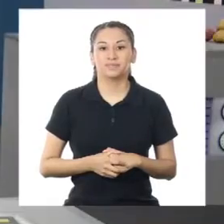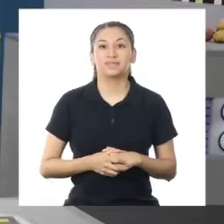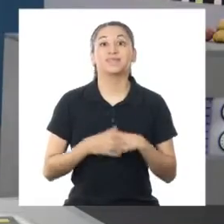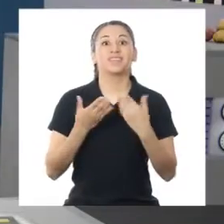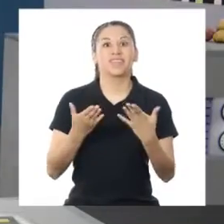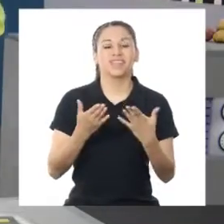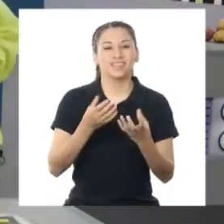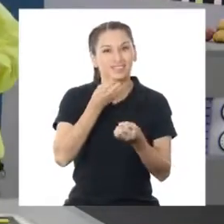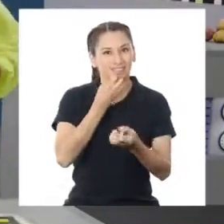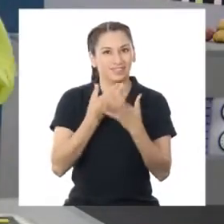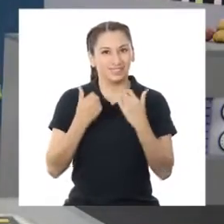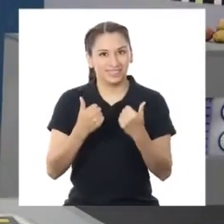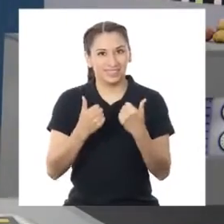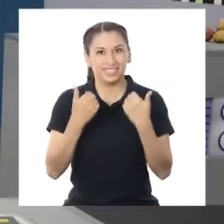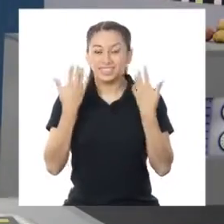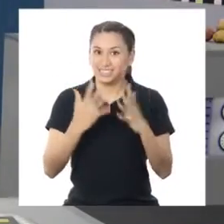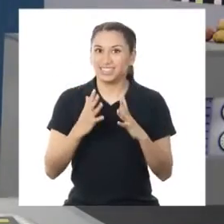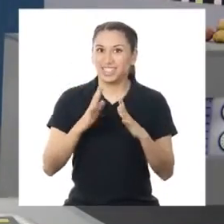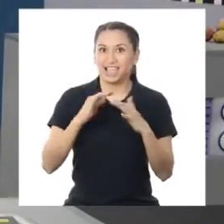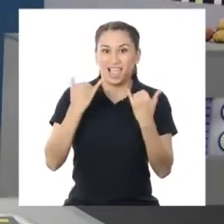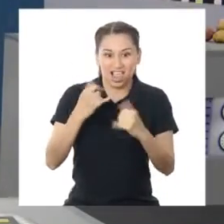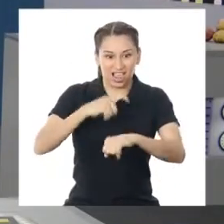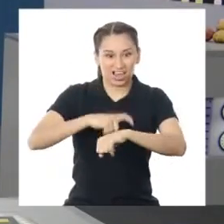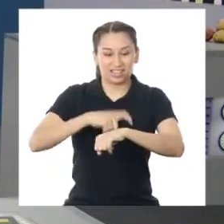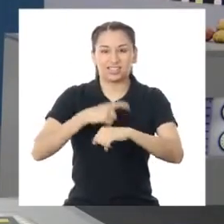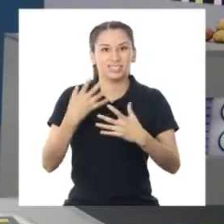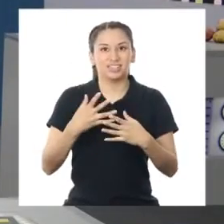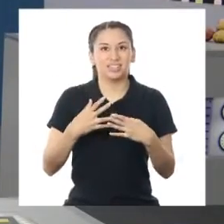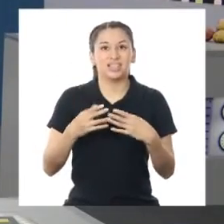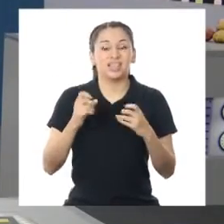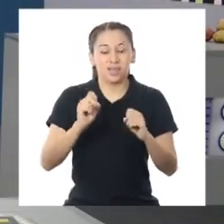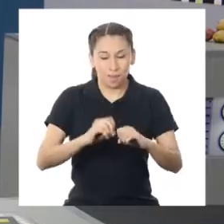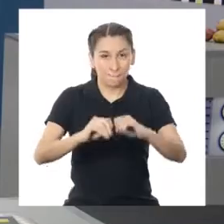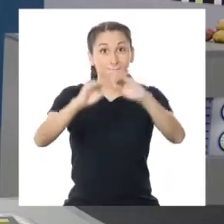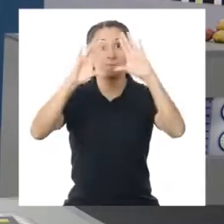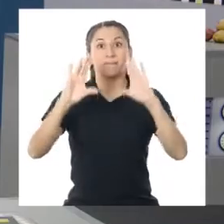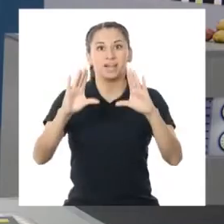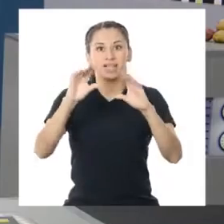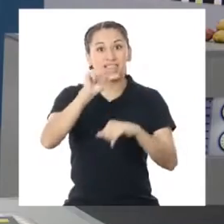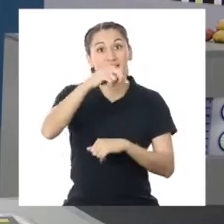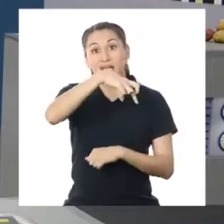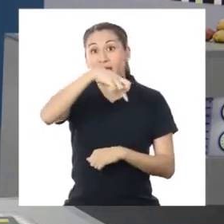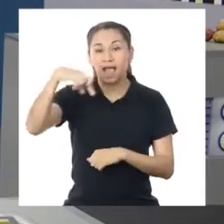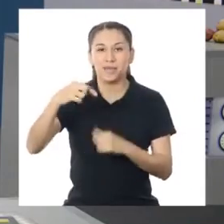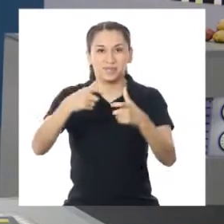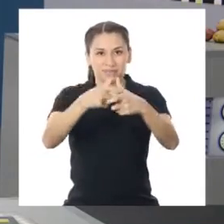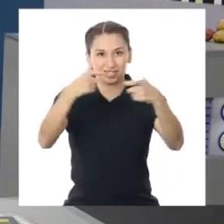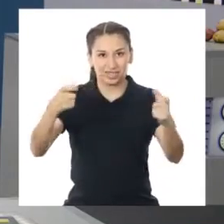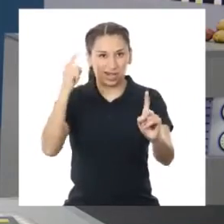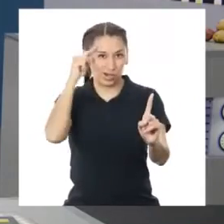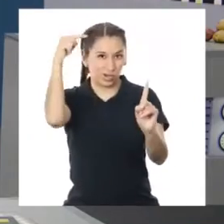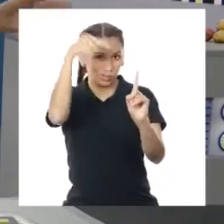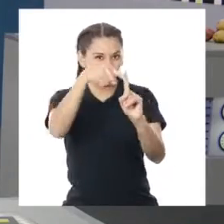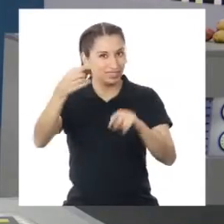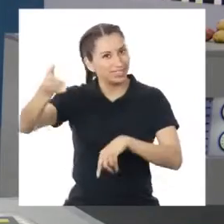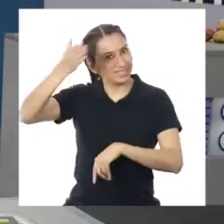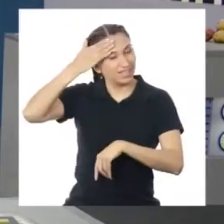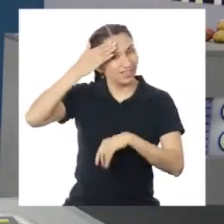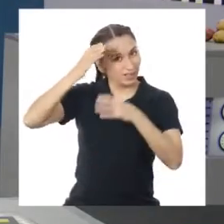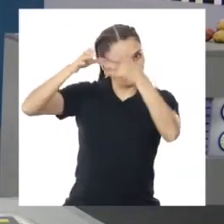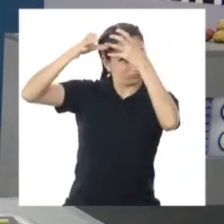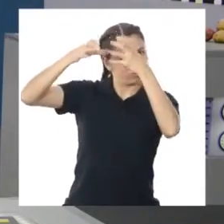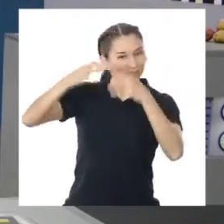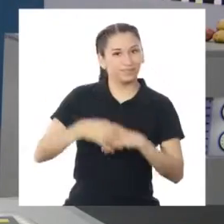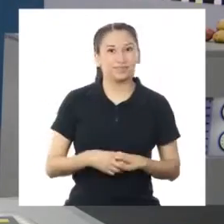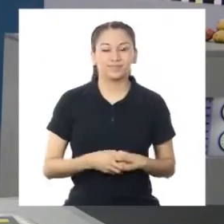Bueno, ha llegado el momento de que actives nuestra super aplicación, El Gran Desafío del